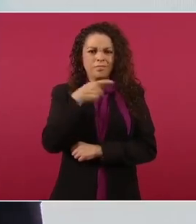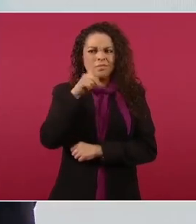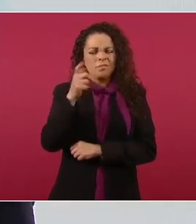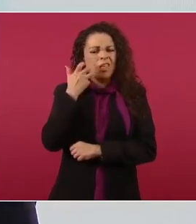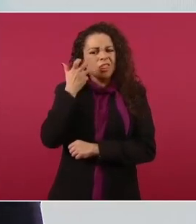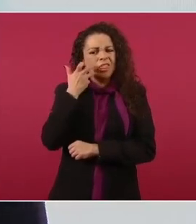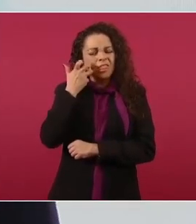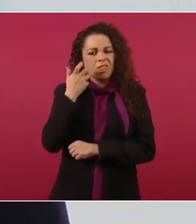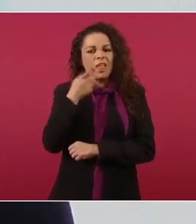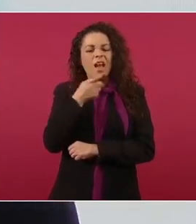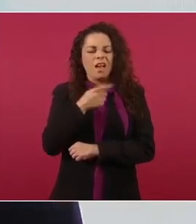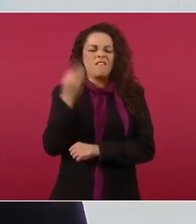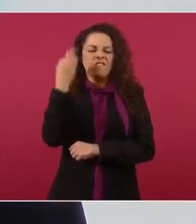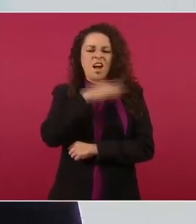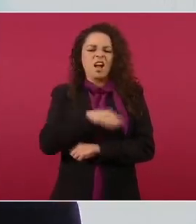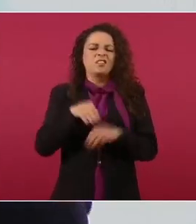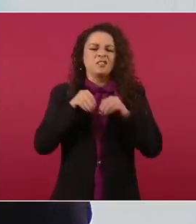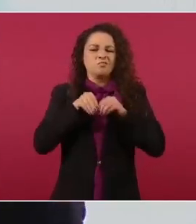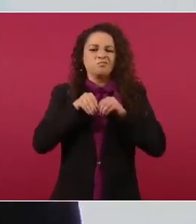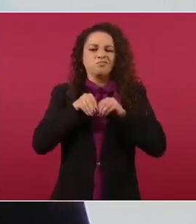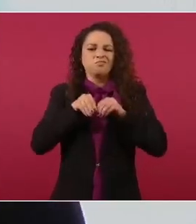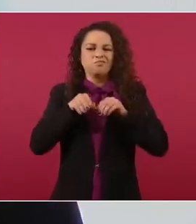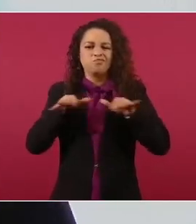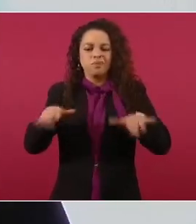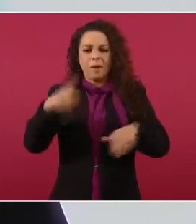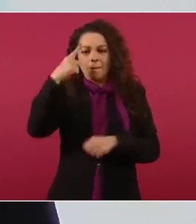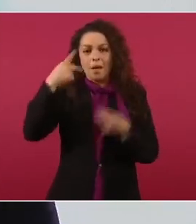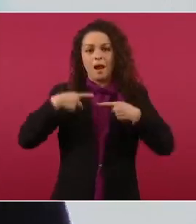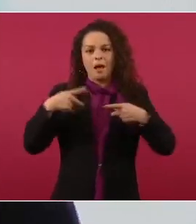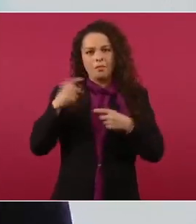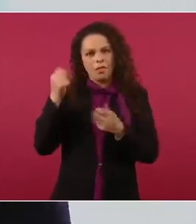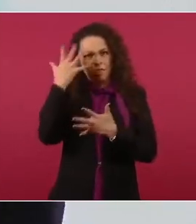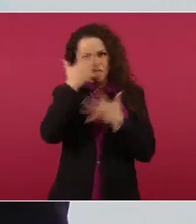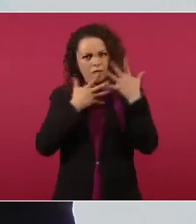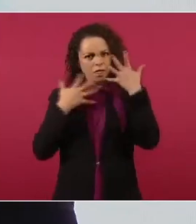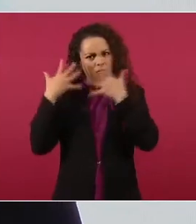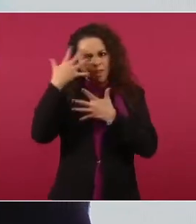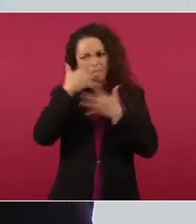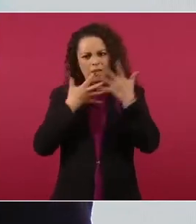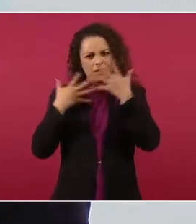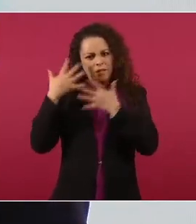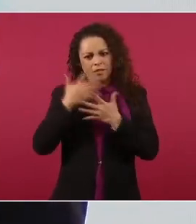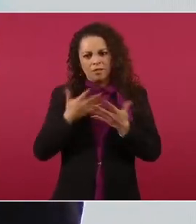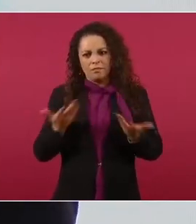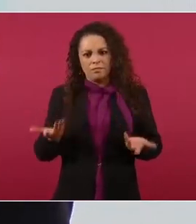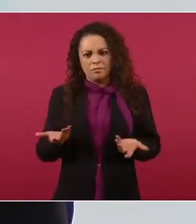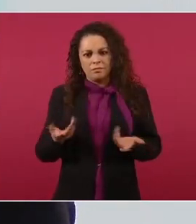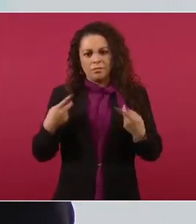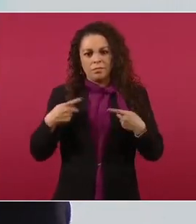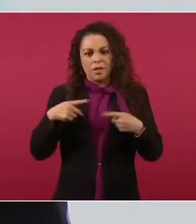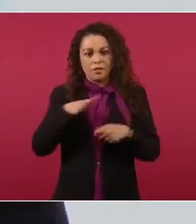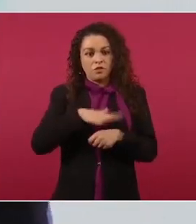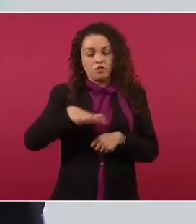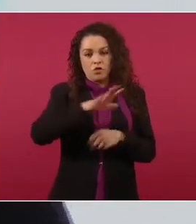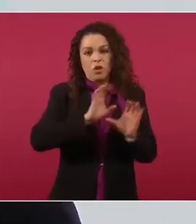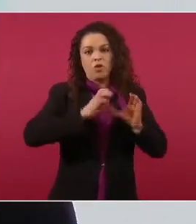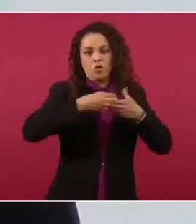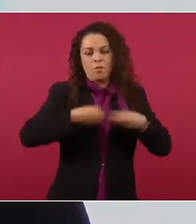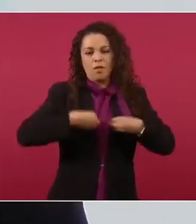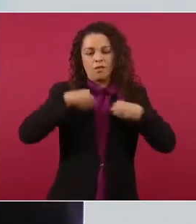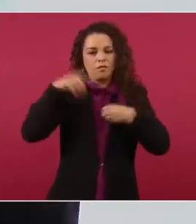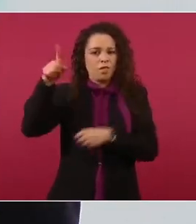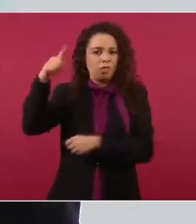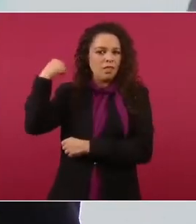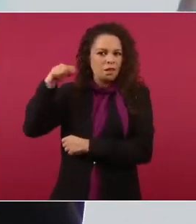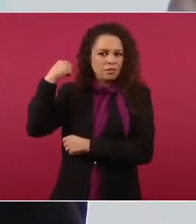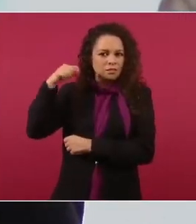noticia falsa para generar confusión entre la comunidad y los tabasqueños, misma